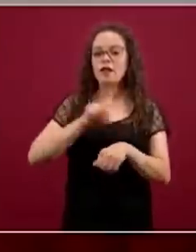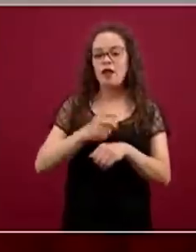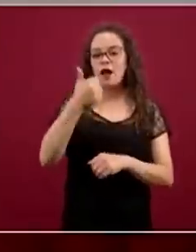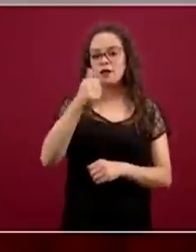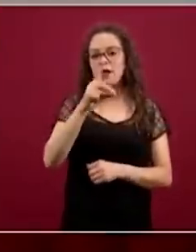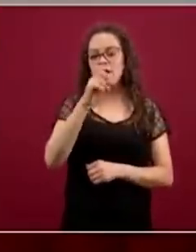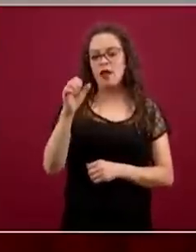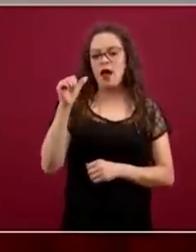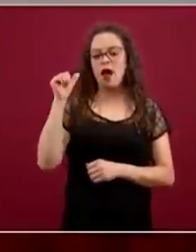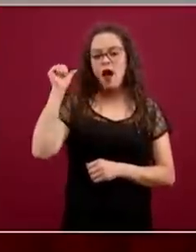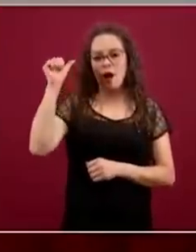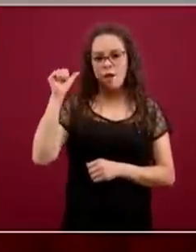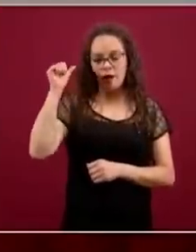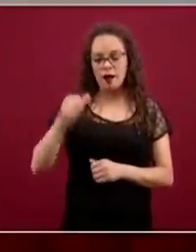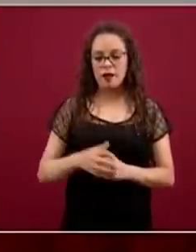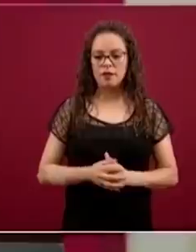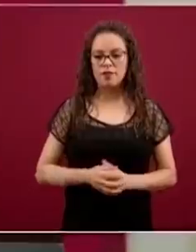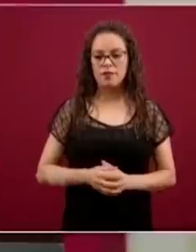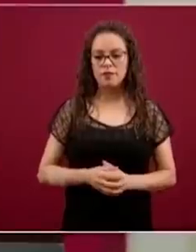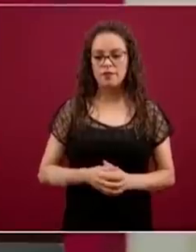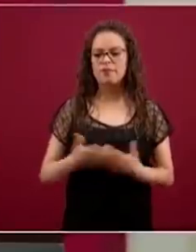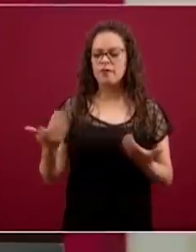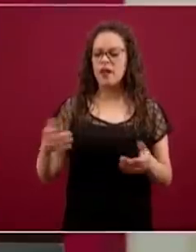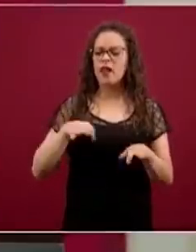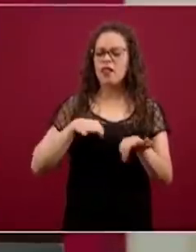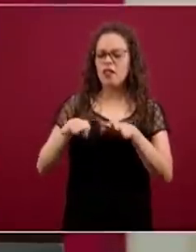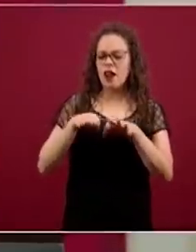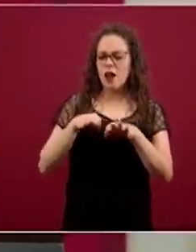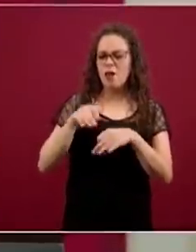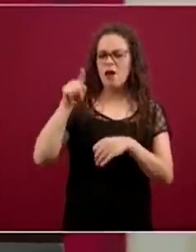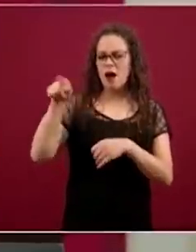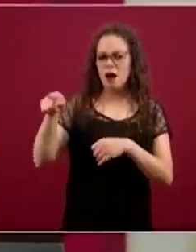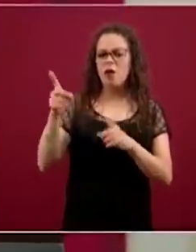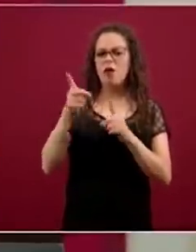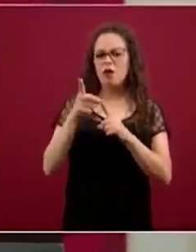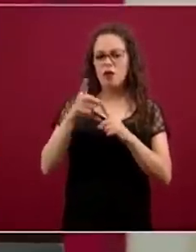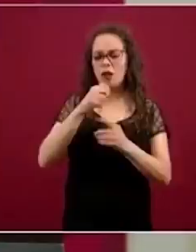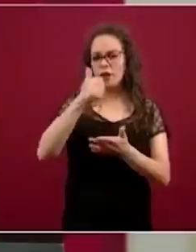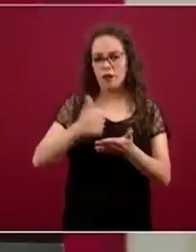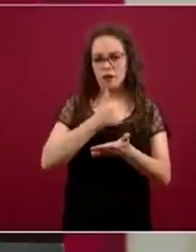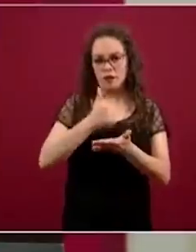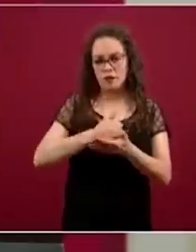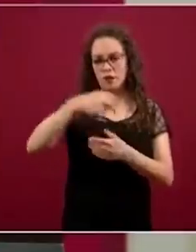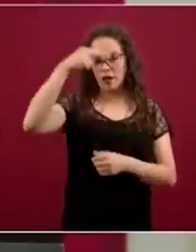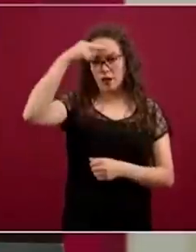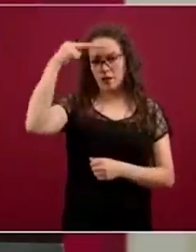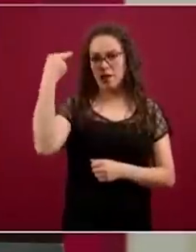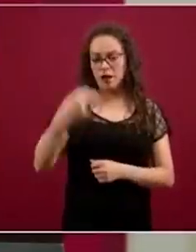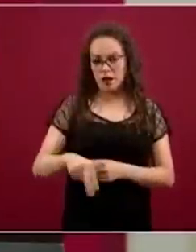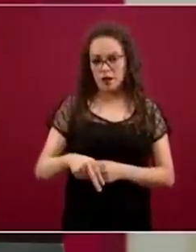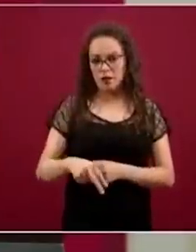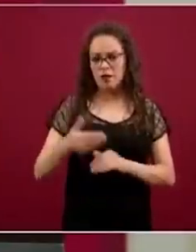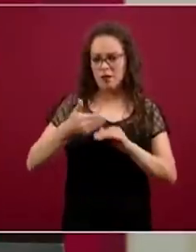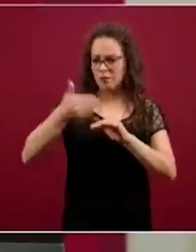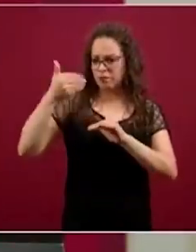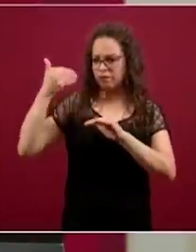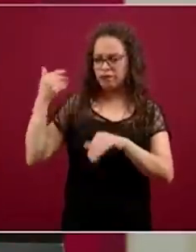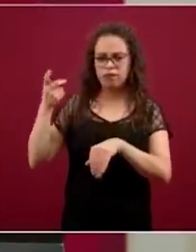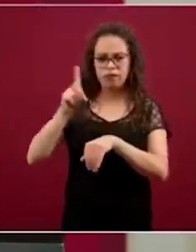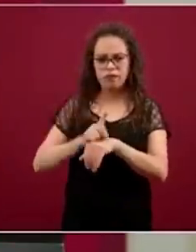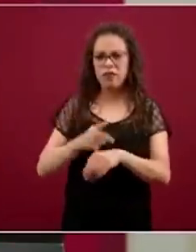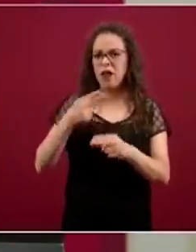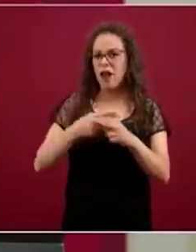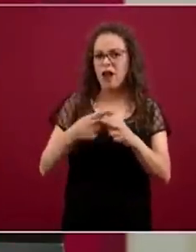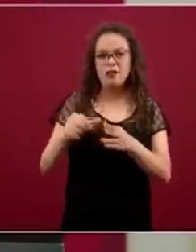Esto es un trabajo que está haciendo el gobierno de la Ciudad de México. Como hemos dicho en varios días o meses